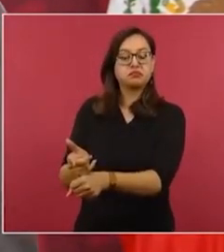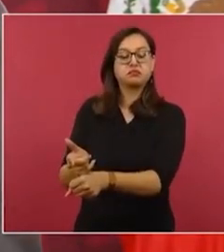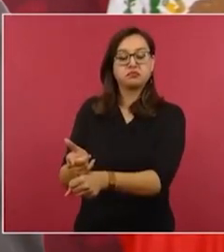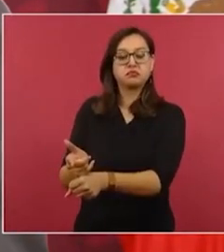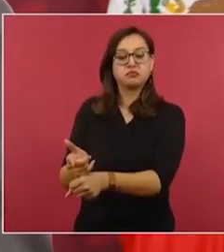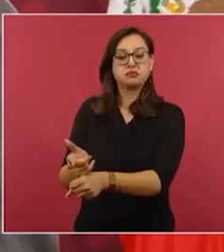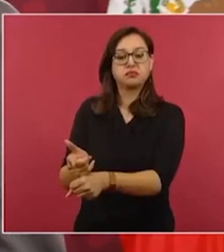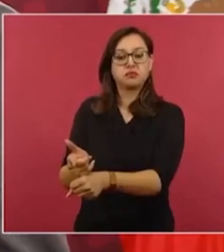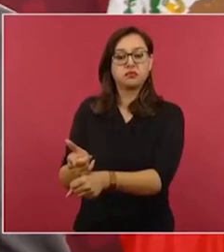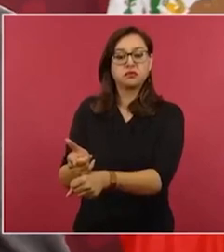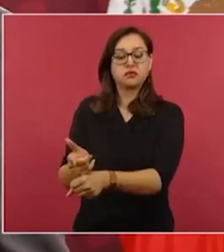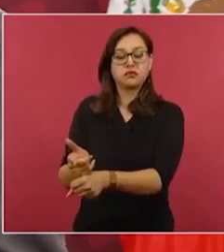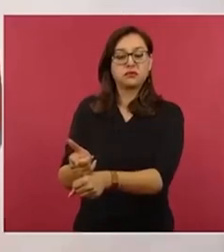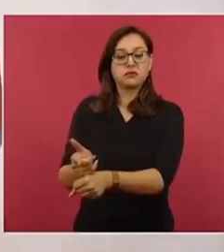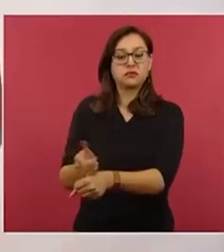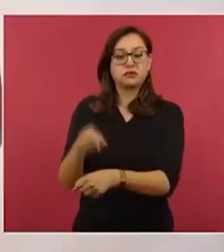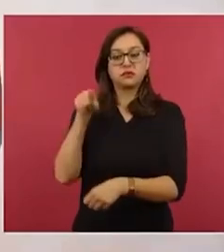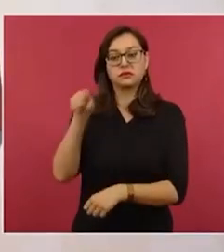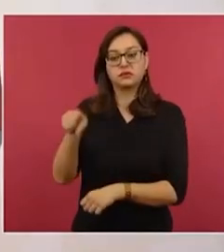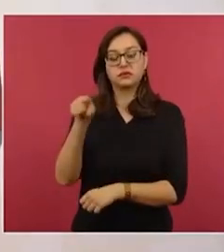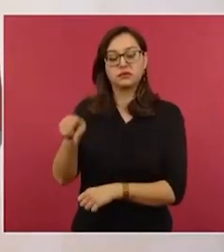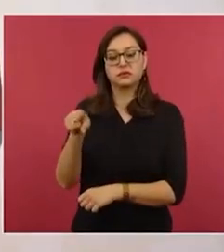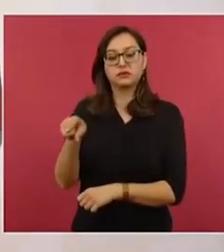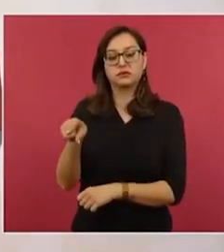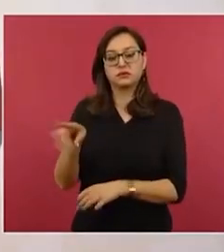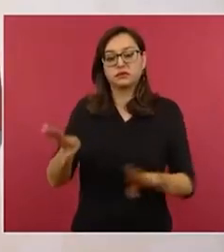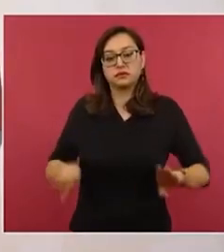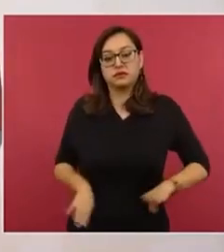o con el pensamiento